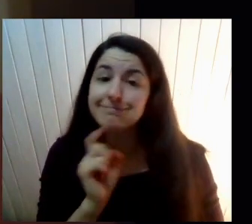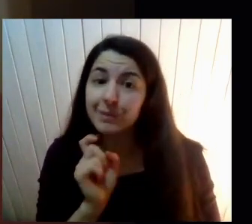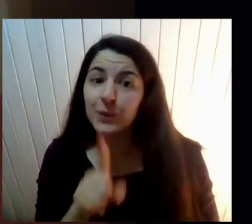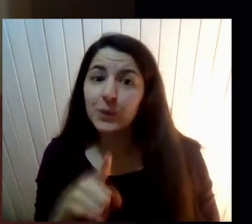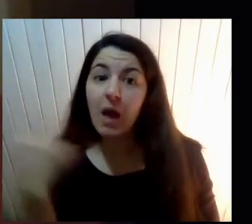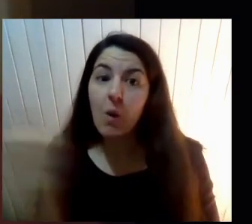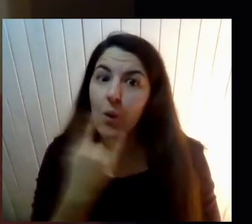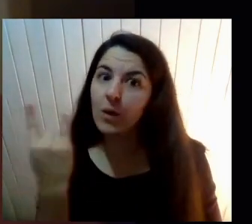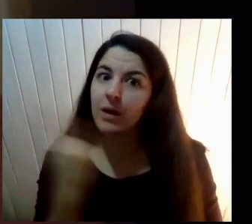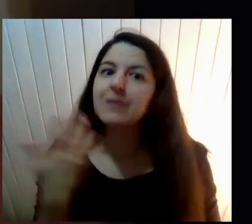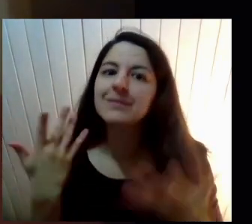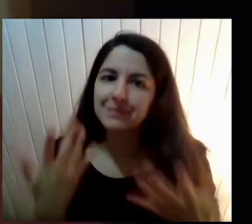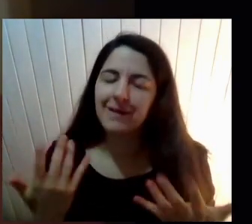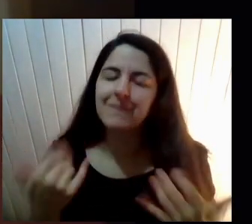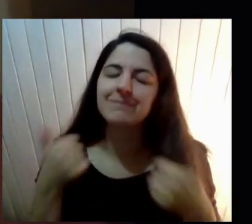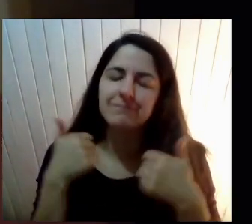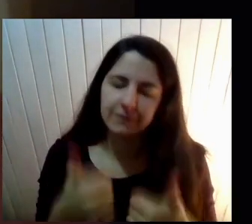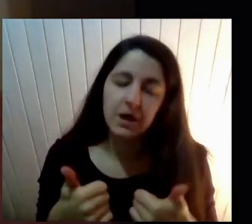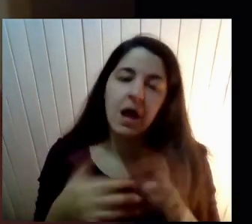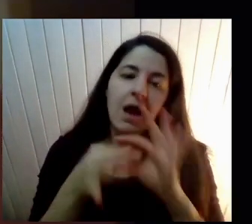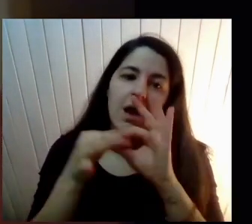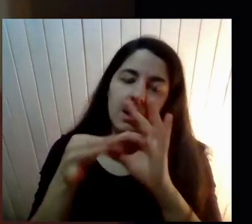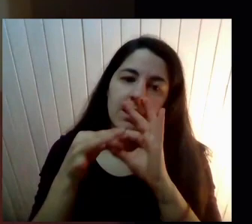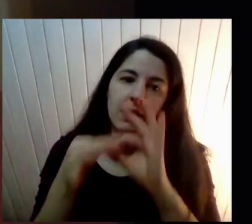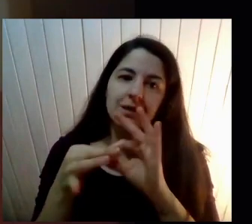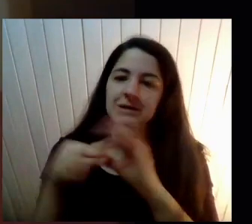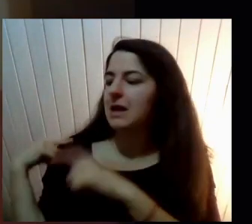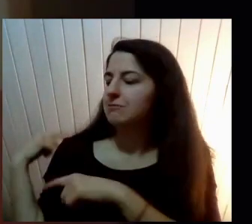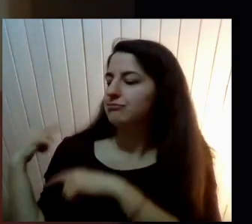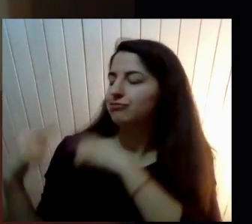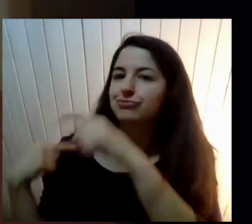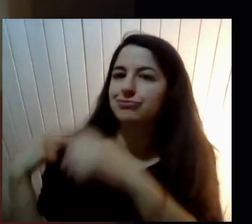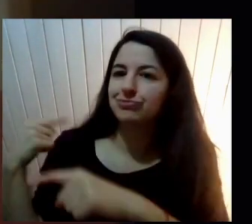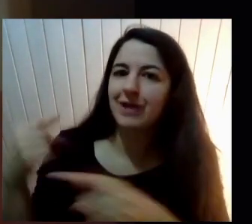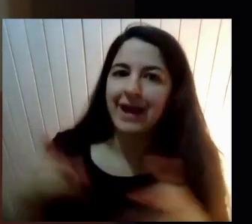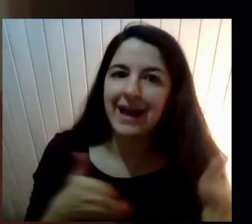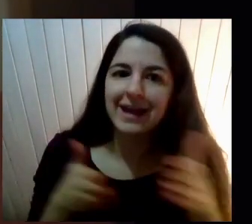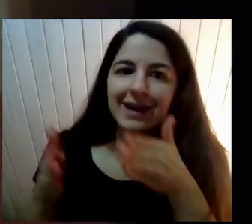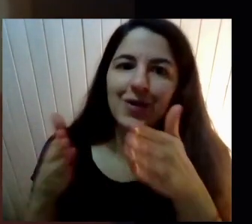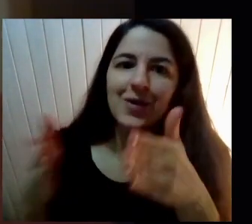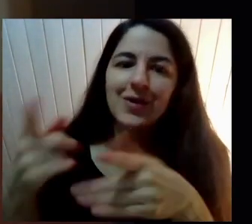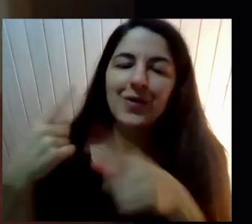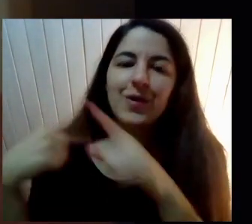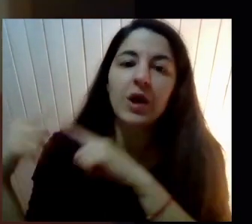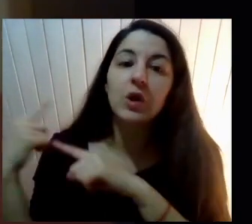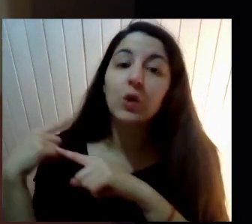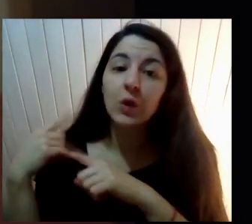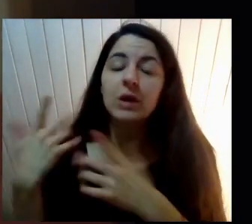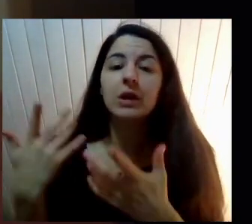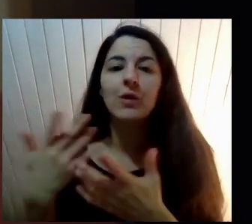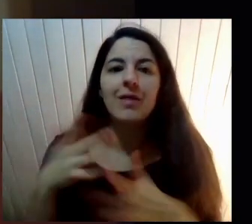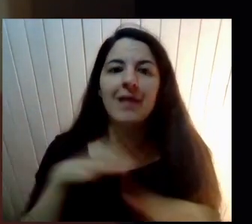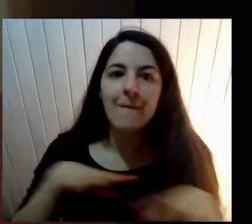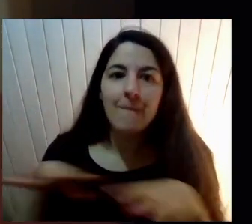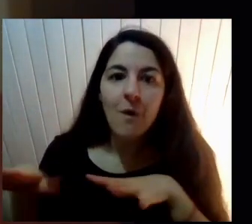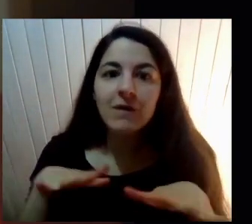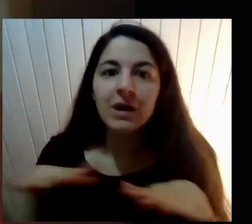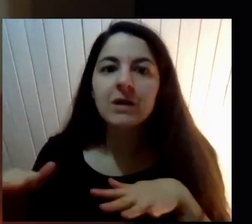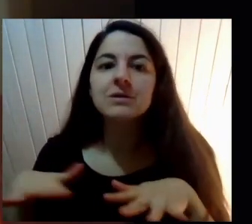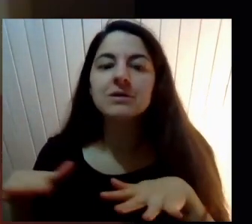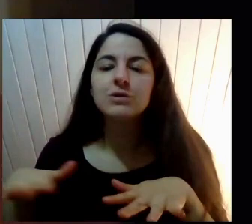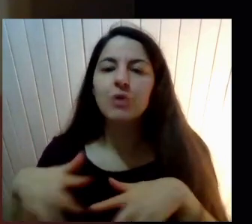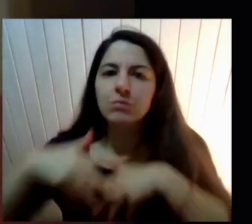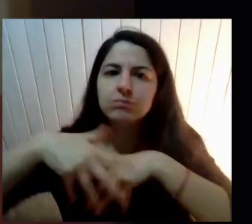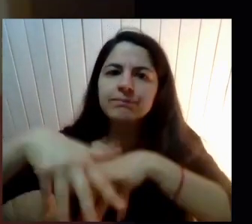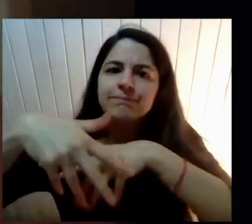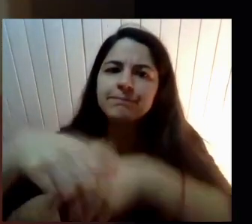Agradezco igual Ese recorrido Sociohistórico Que hace Desde las movilizaciones ¿Cierto? Cómo también Se rescata En el fondo Que las respuestas Que